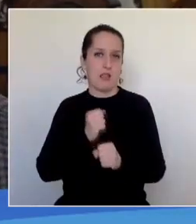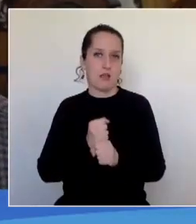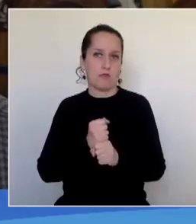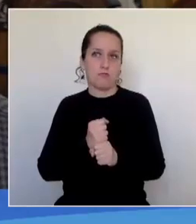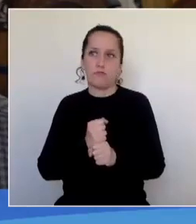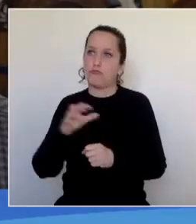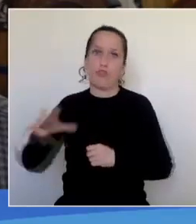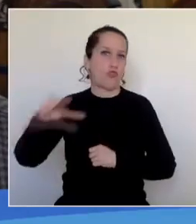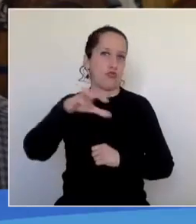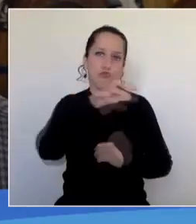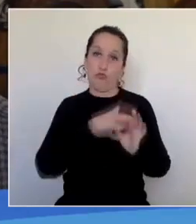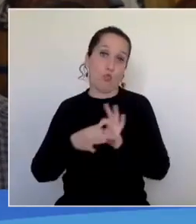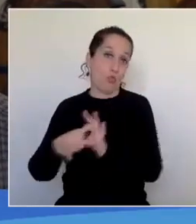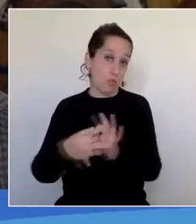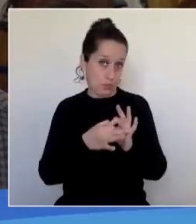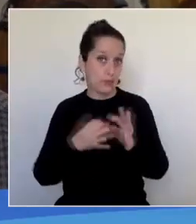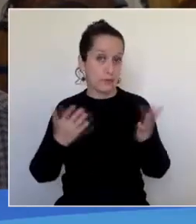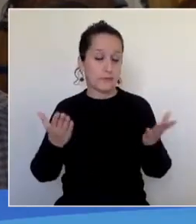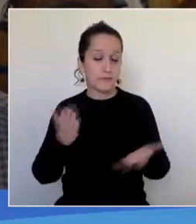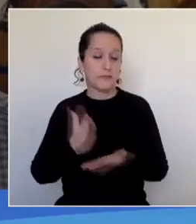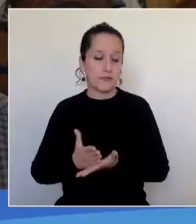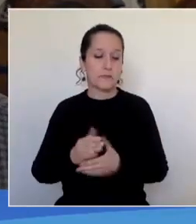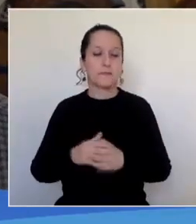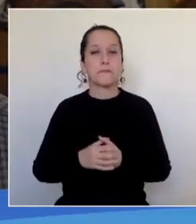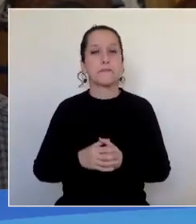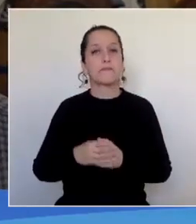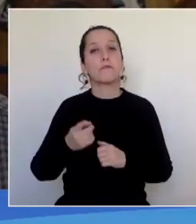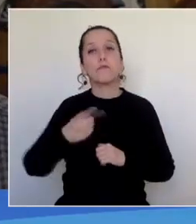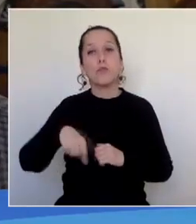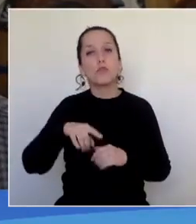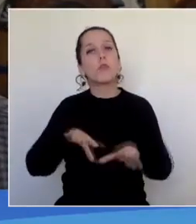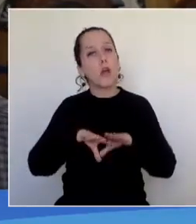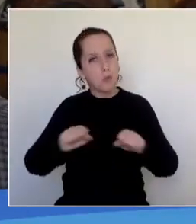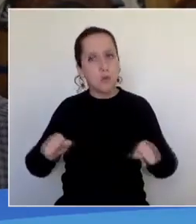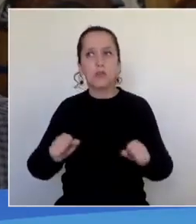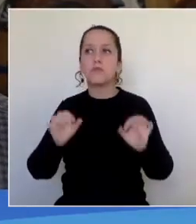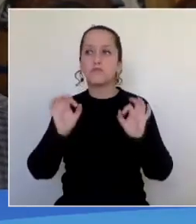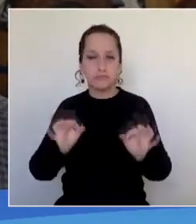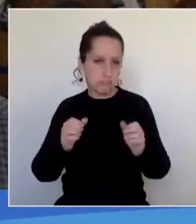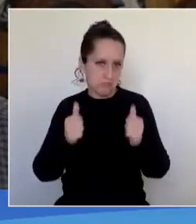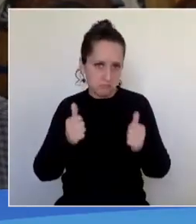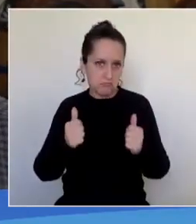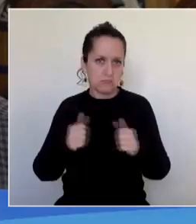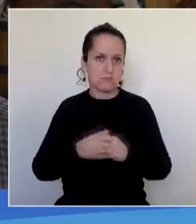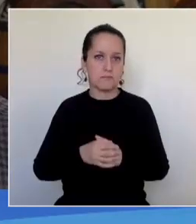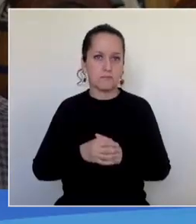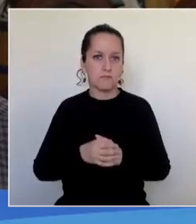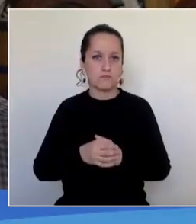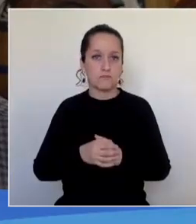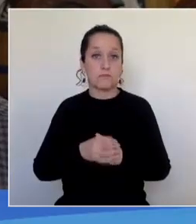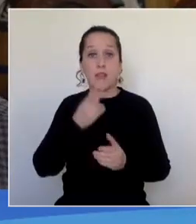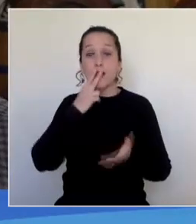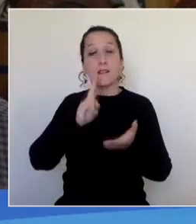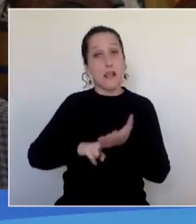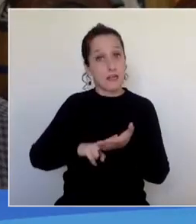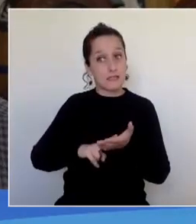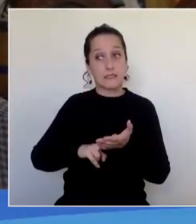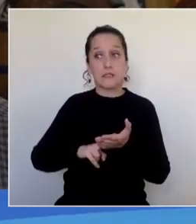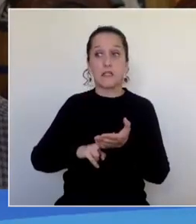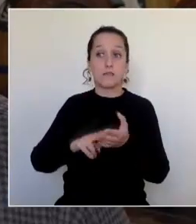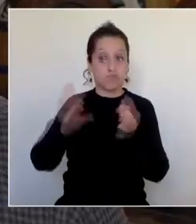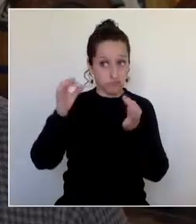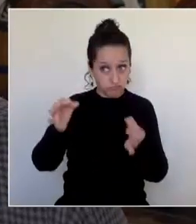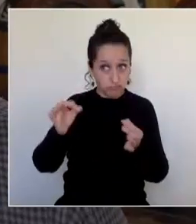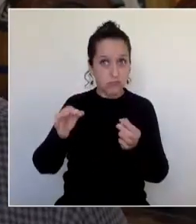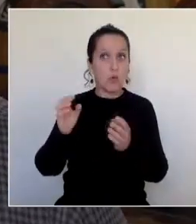mancomunado de todos los sectores. Así que estamos conformes, lo recibimos bien, creemos que esta carta pueda